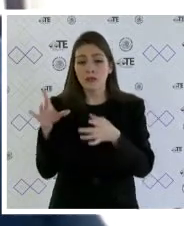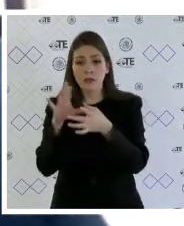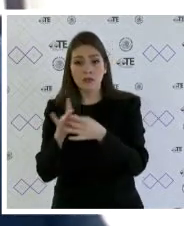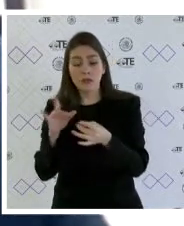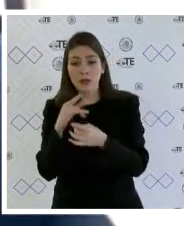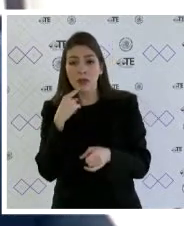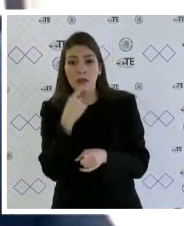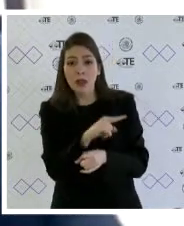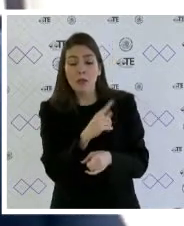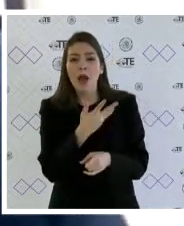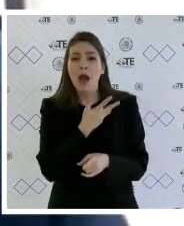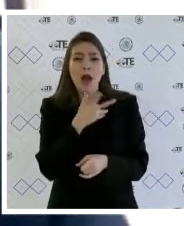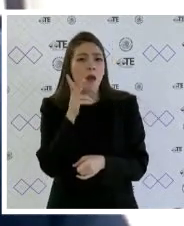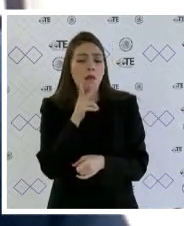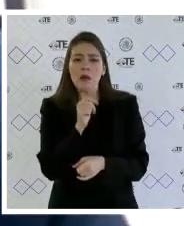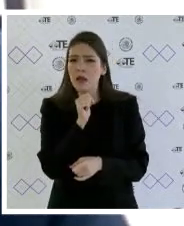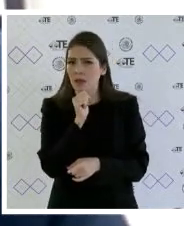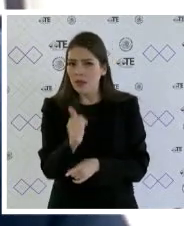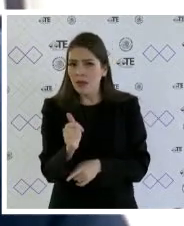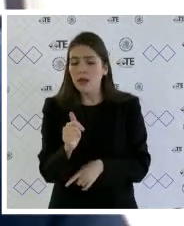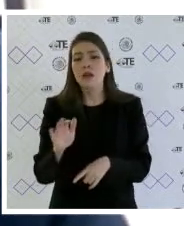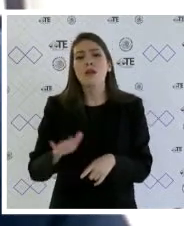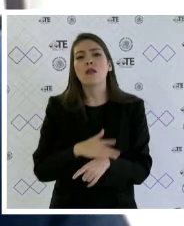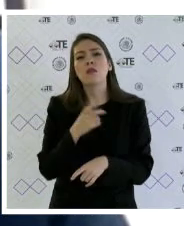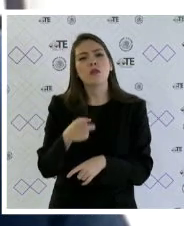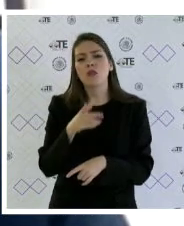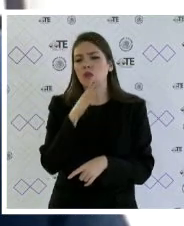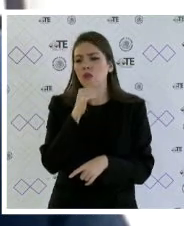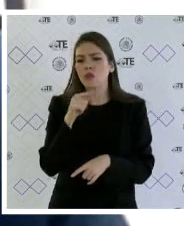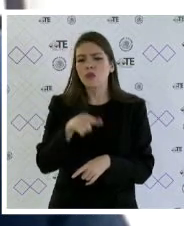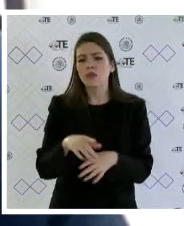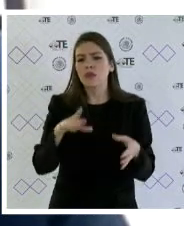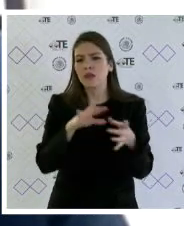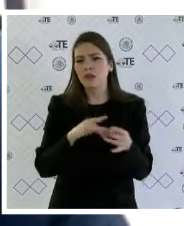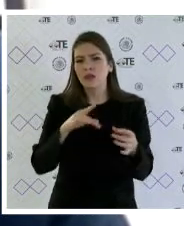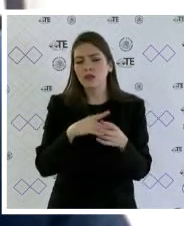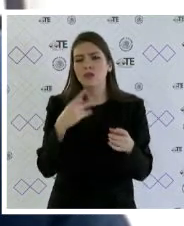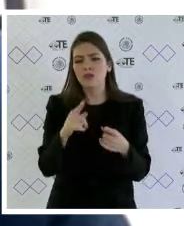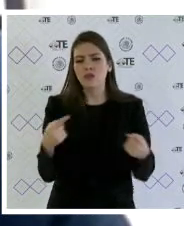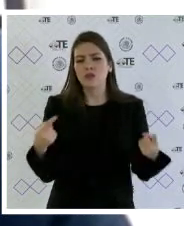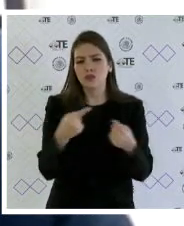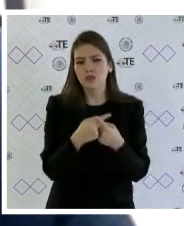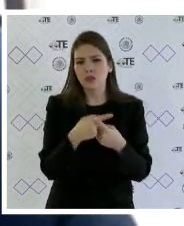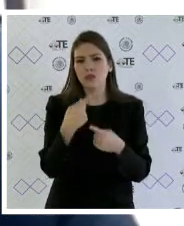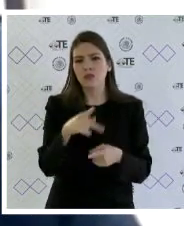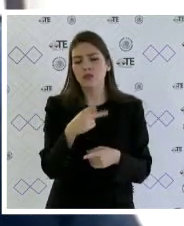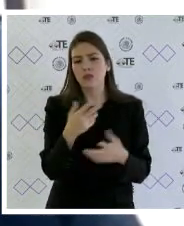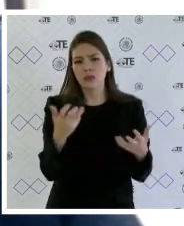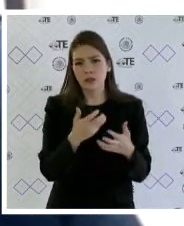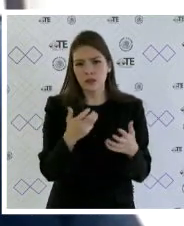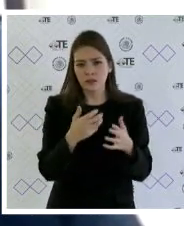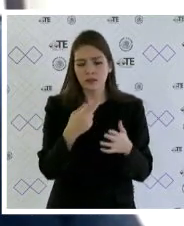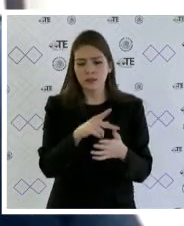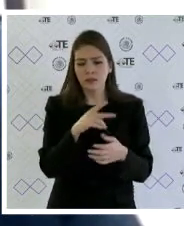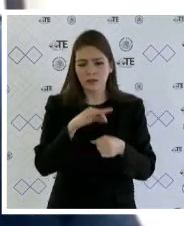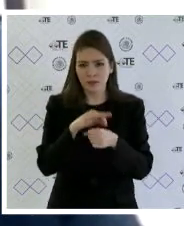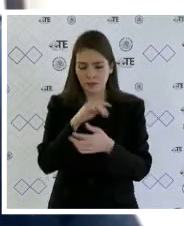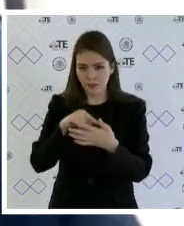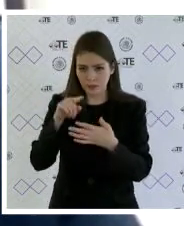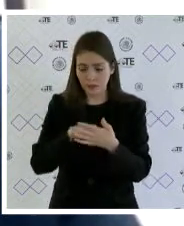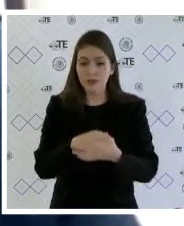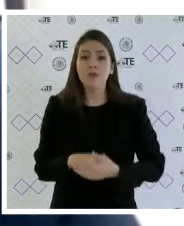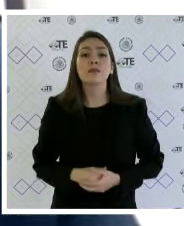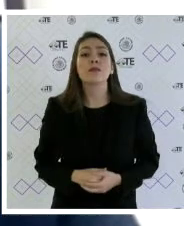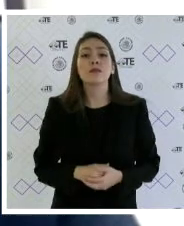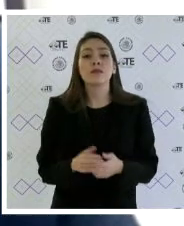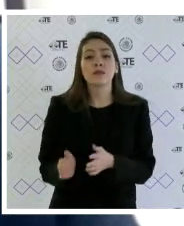no es posible advertir la comisión de alguna conducta contraria a la normativa electoral ahora doy cuenta con